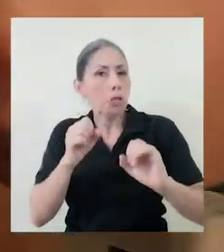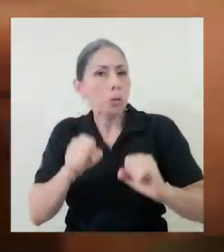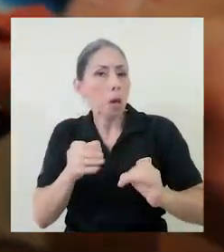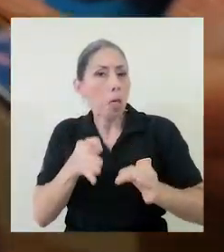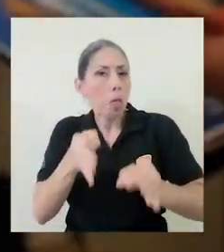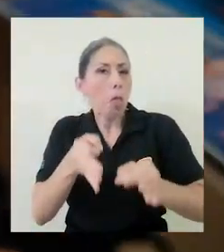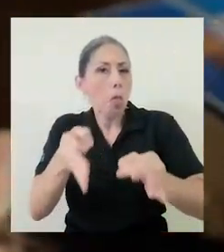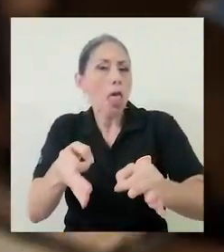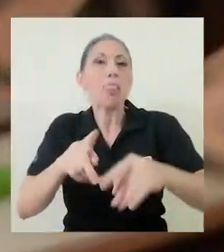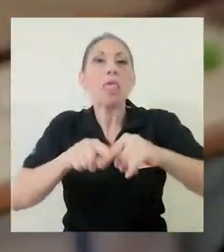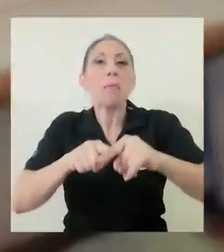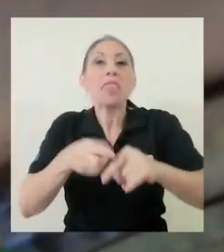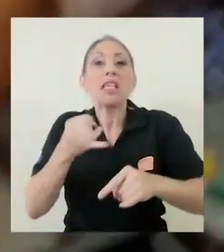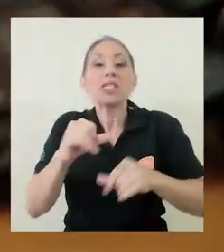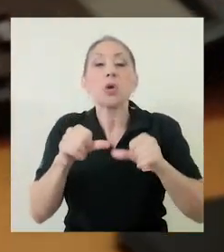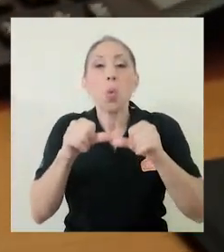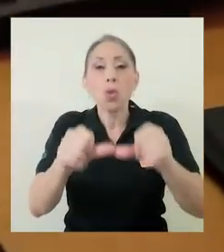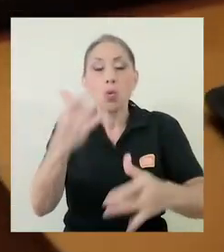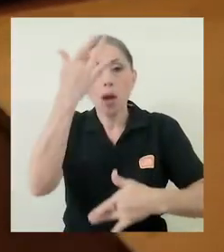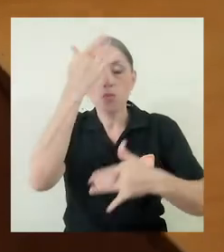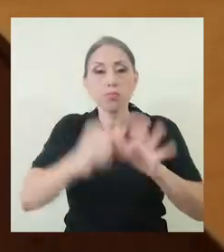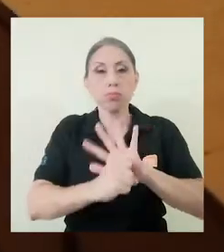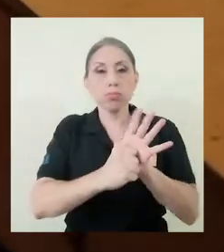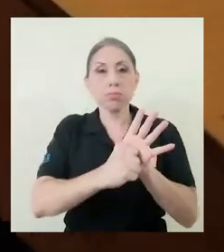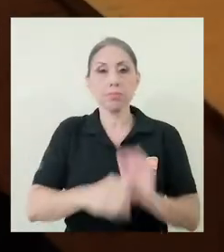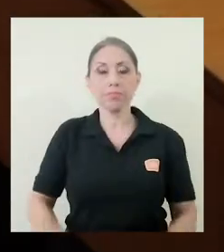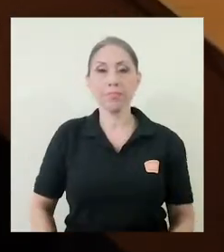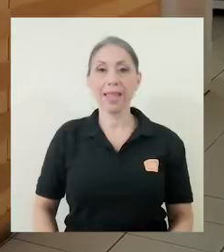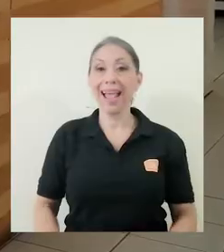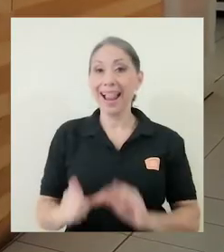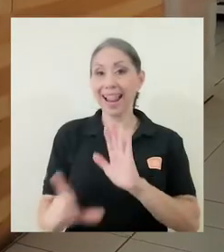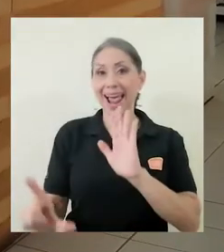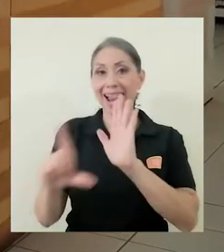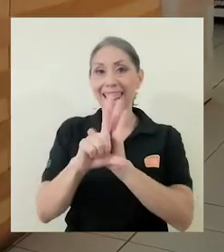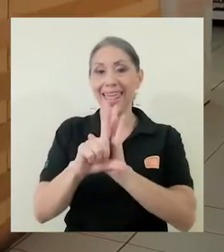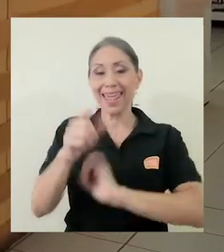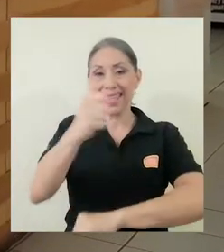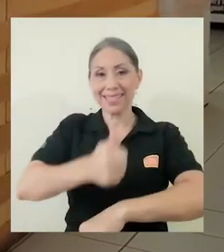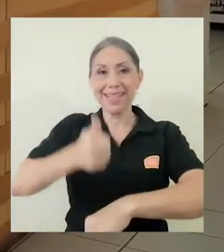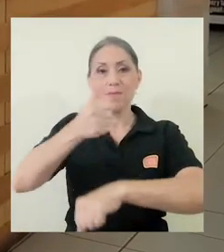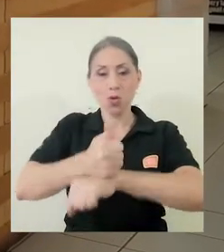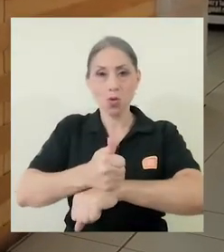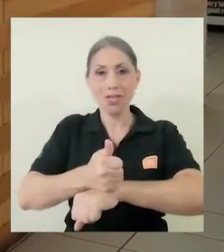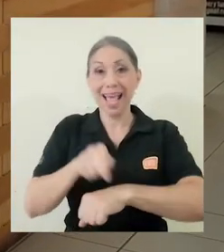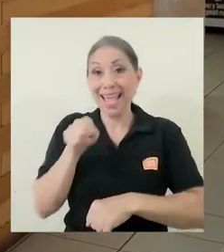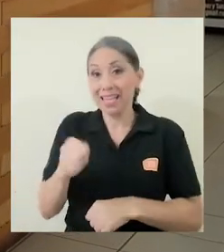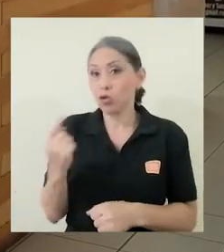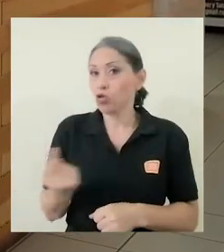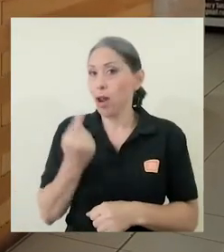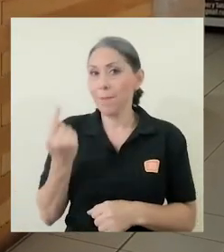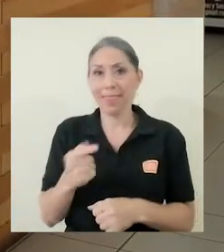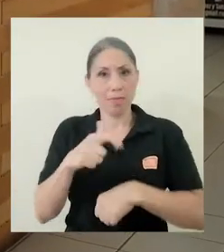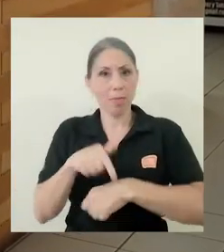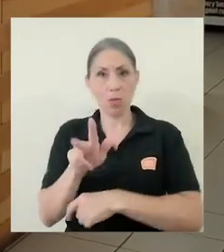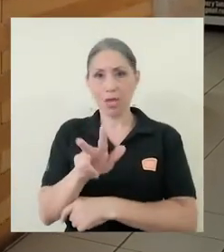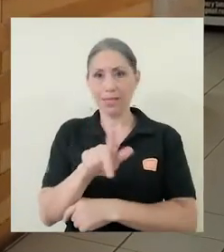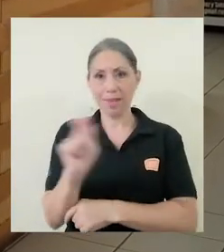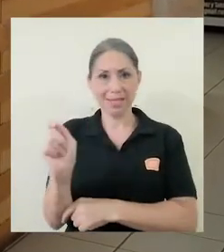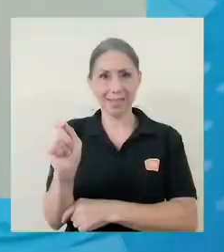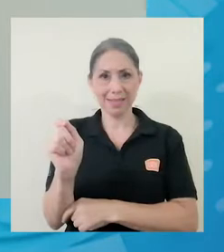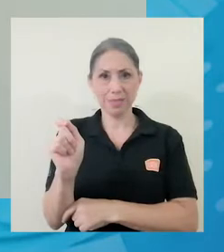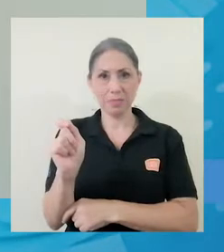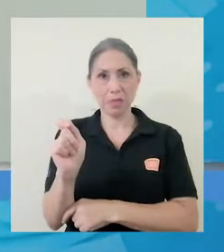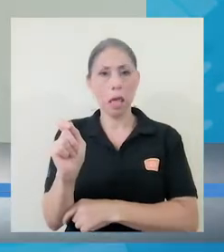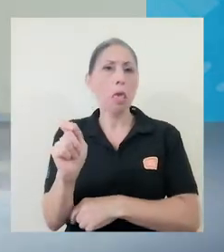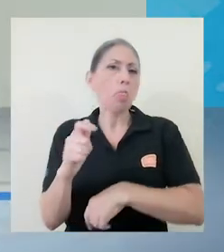con el avance de la pandemia en nuestro país. La ley estipula que esto es solo por tres meses, ¿verdad?